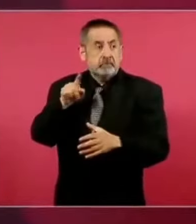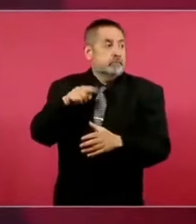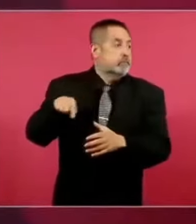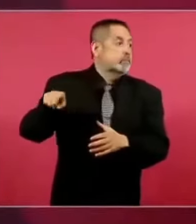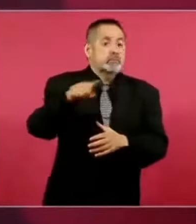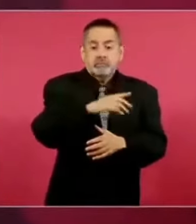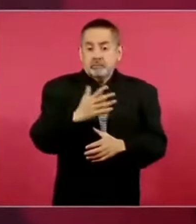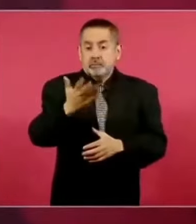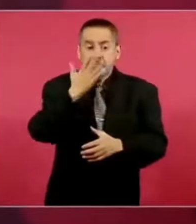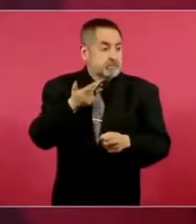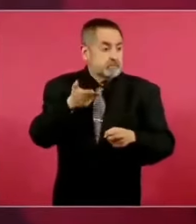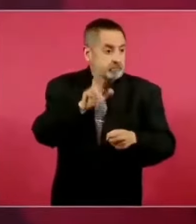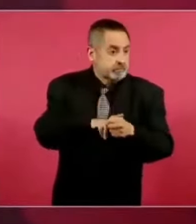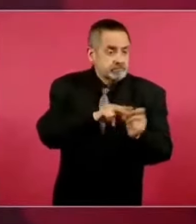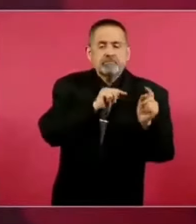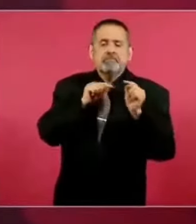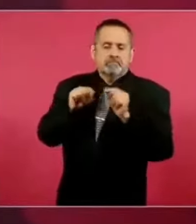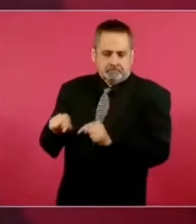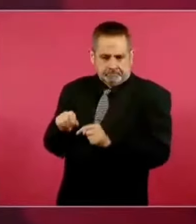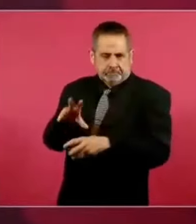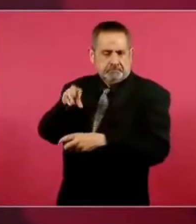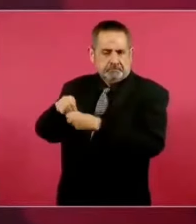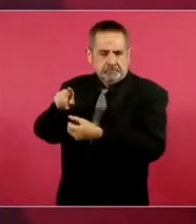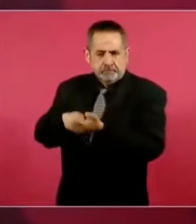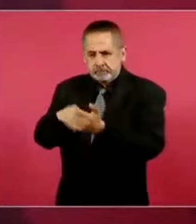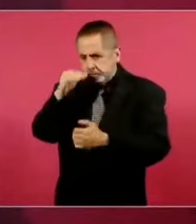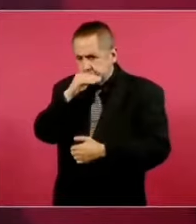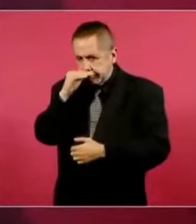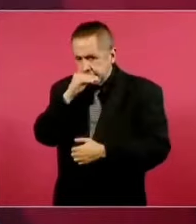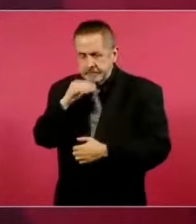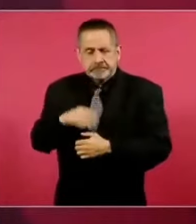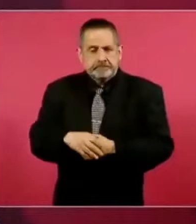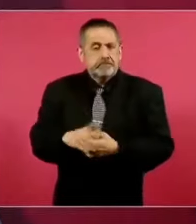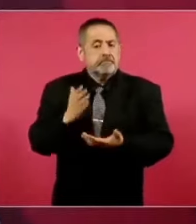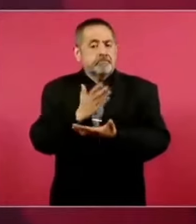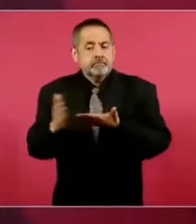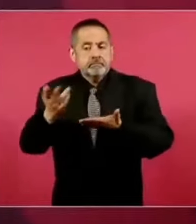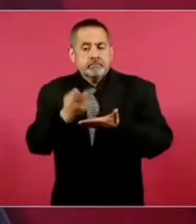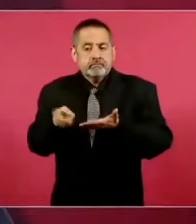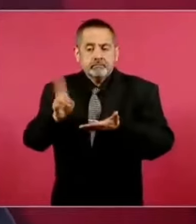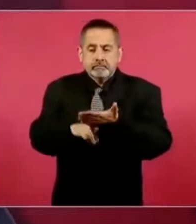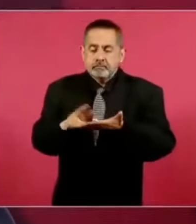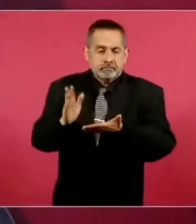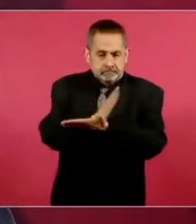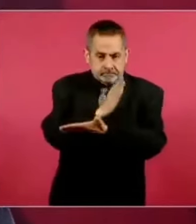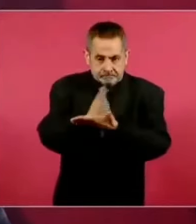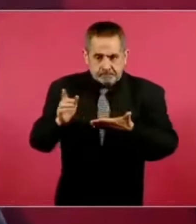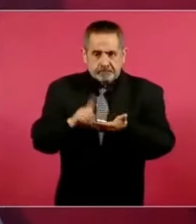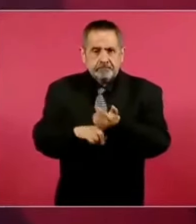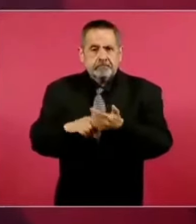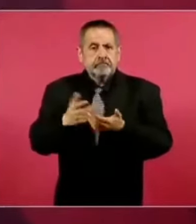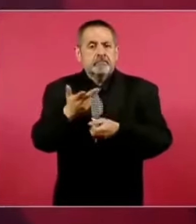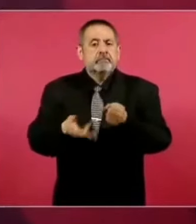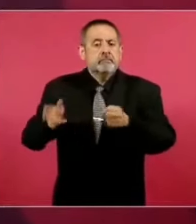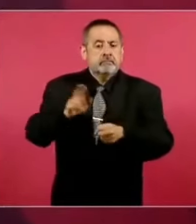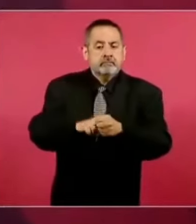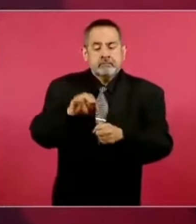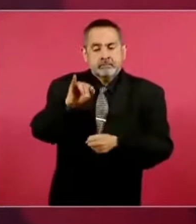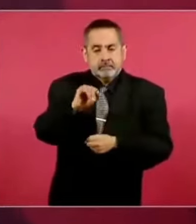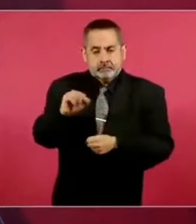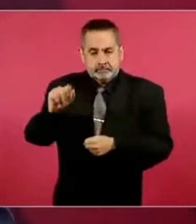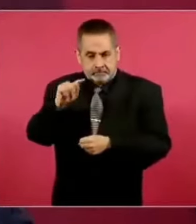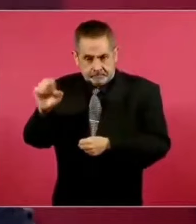gratuita pueden acudir a ellas. Como lo mencionábamos, aparte están los hospitales del Issste, por ejemplo, que se están construyendo y también los